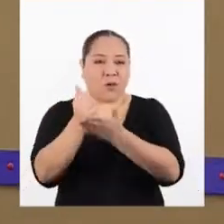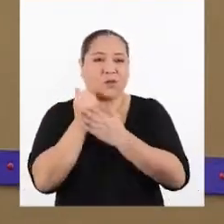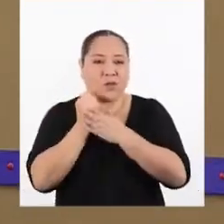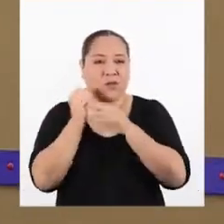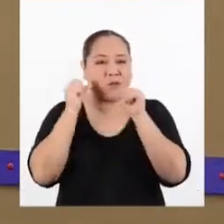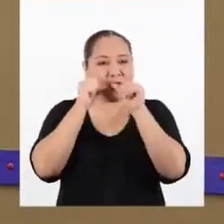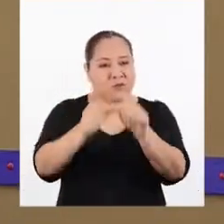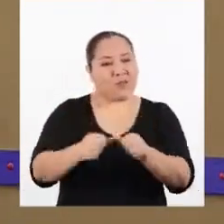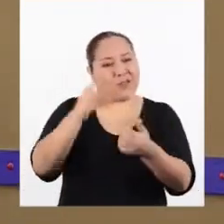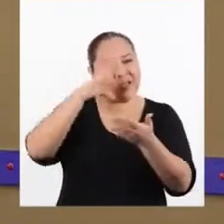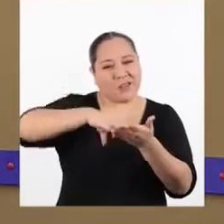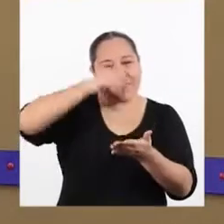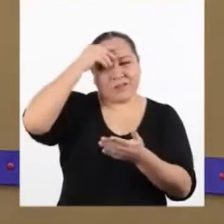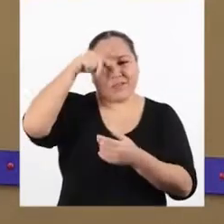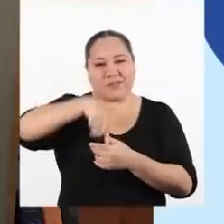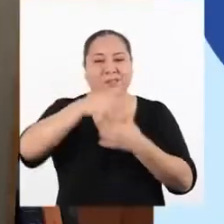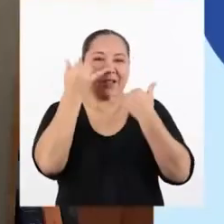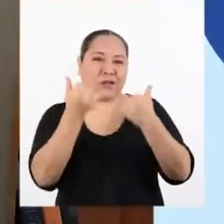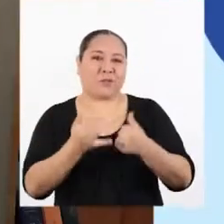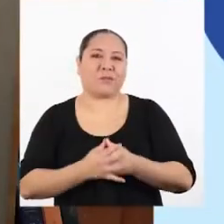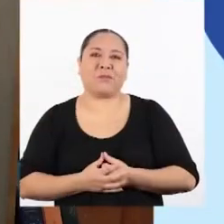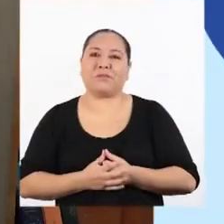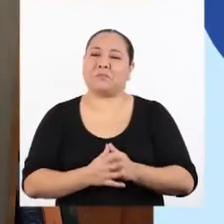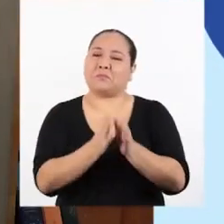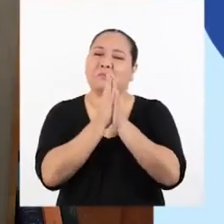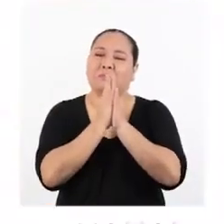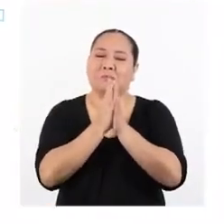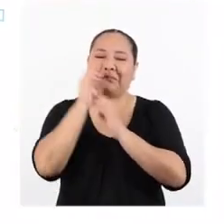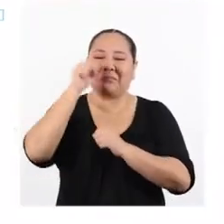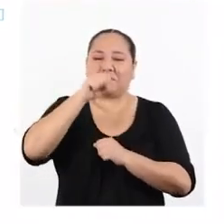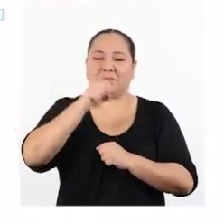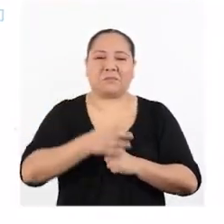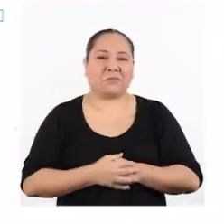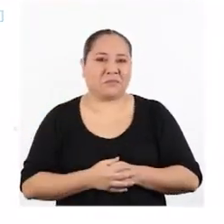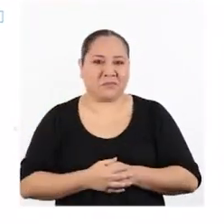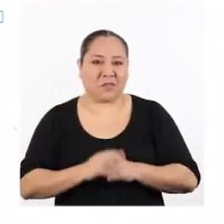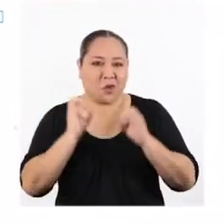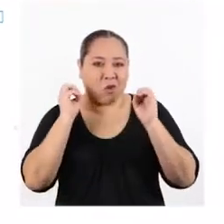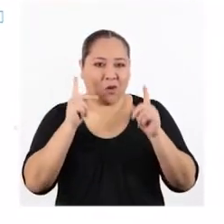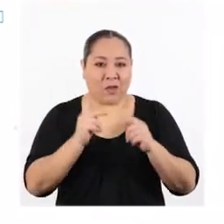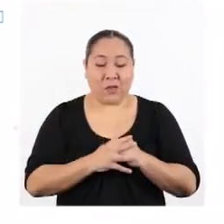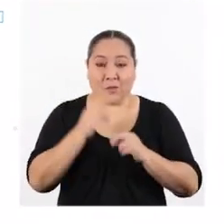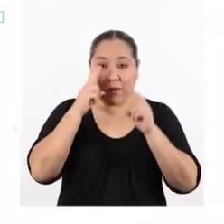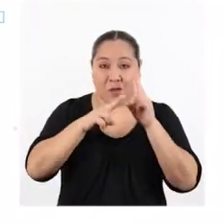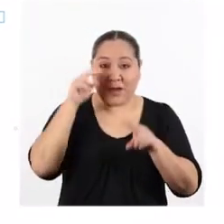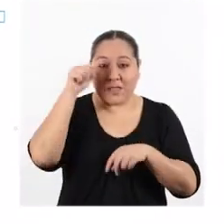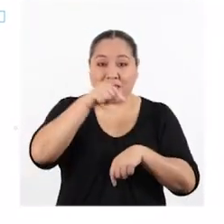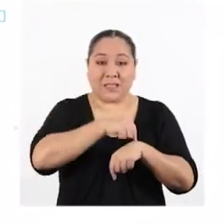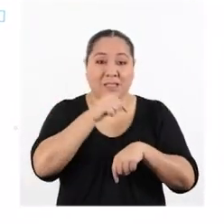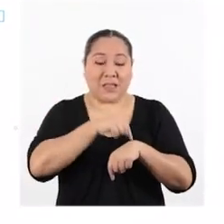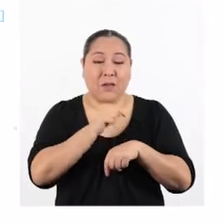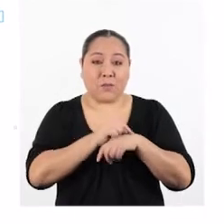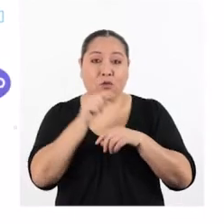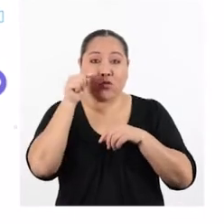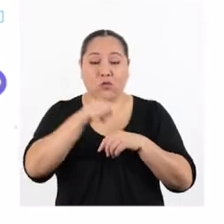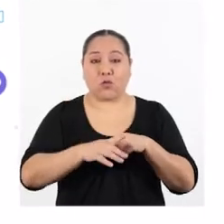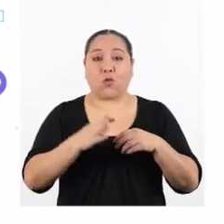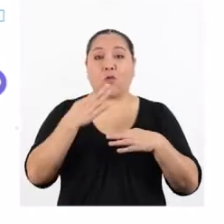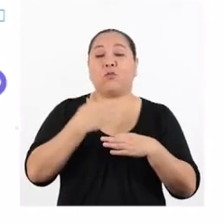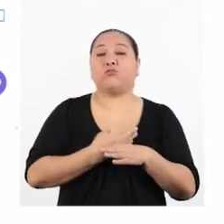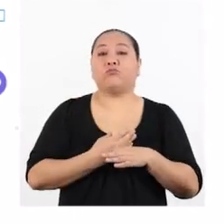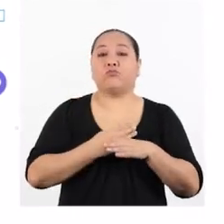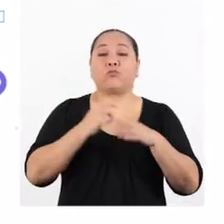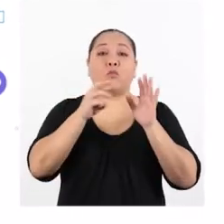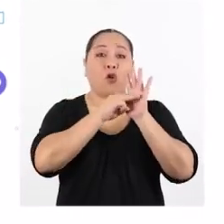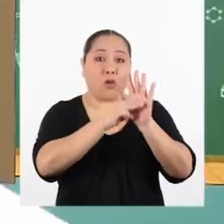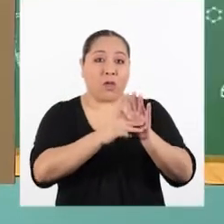a continuar con el aprendizaje de hoy. Por supuesto. Bueno, veo que en este momento su modelo está en posición de